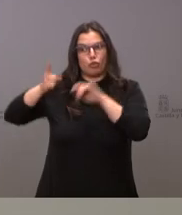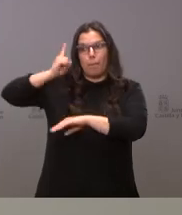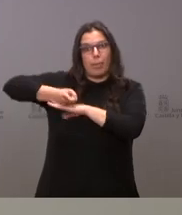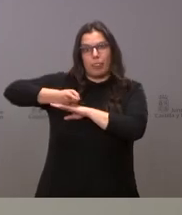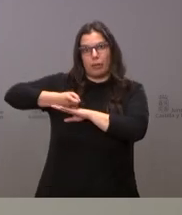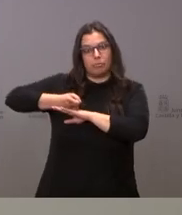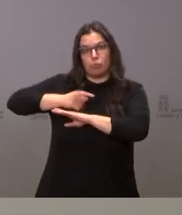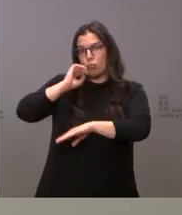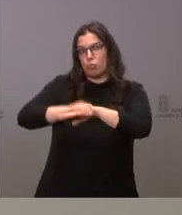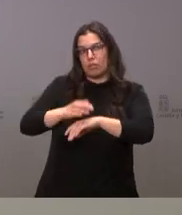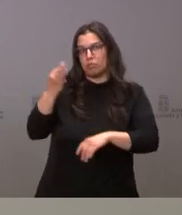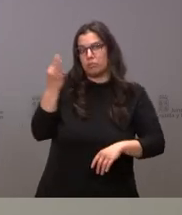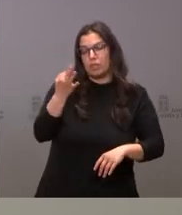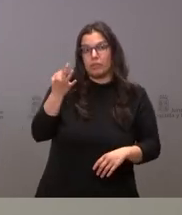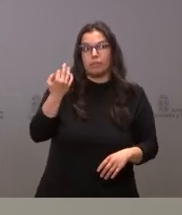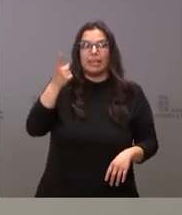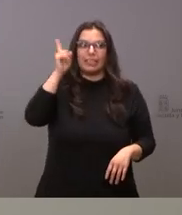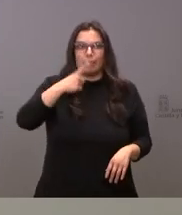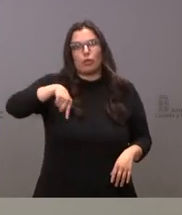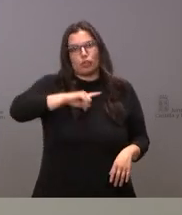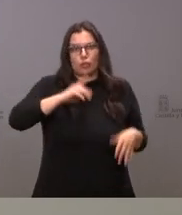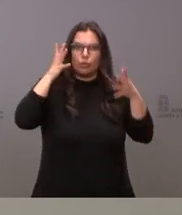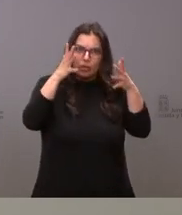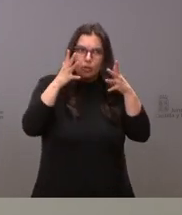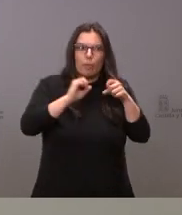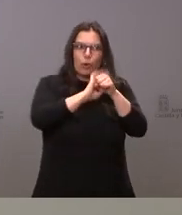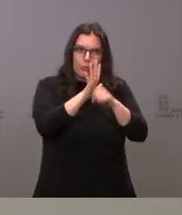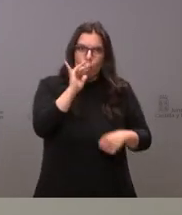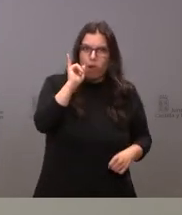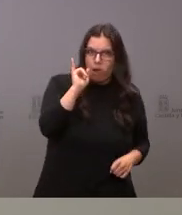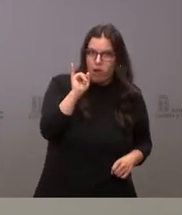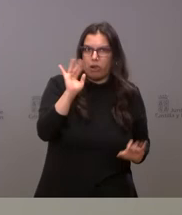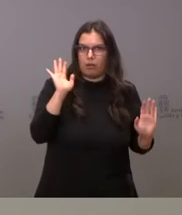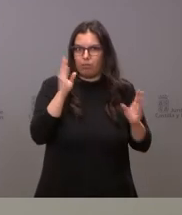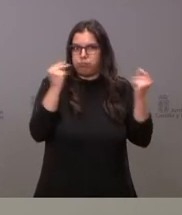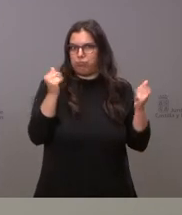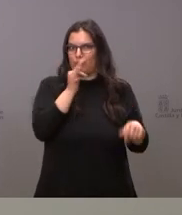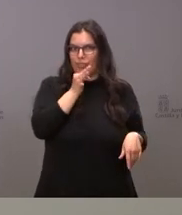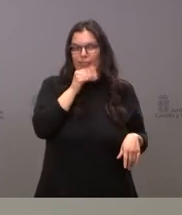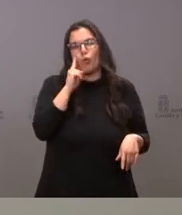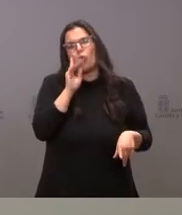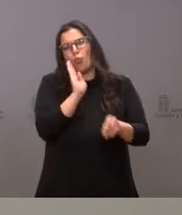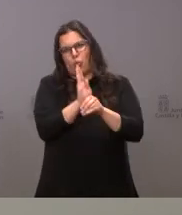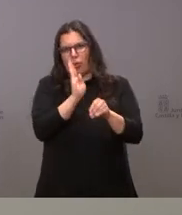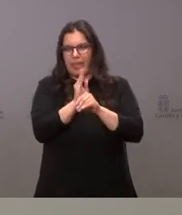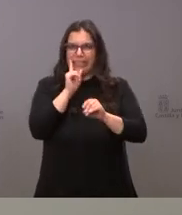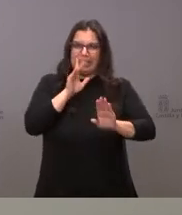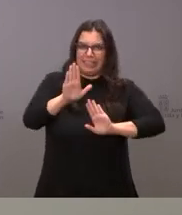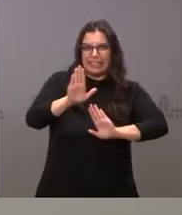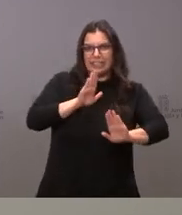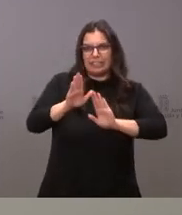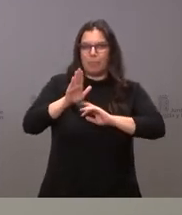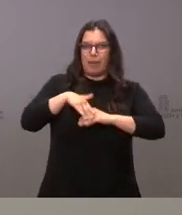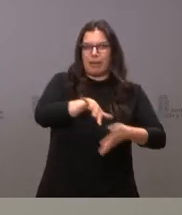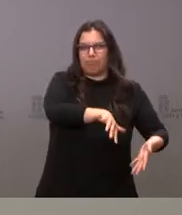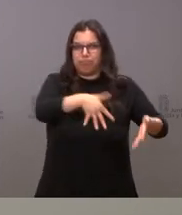cumplimiento y el hecho también de que nosotros recordamos que la pandemia sigue entre nosotros y por tanto seamos prudente en la aplicación de todas las